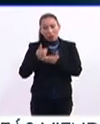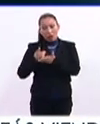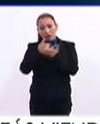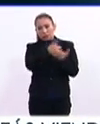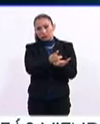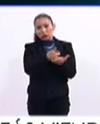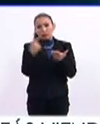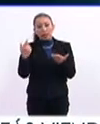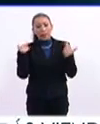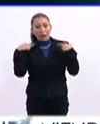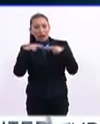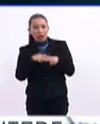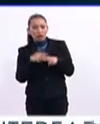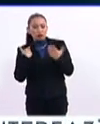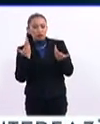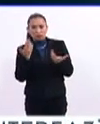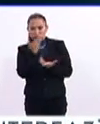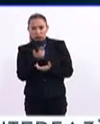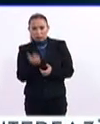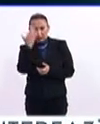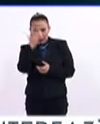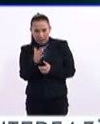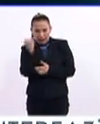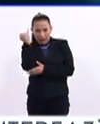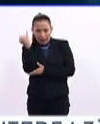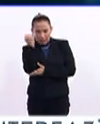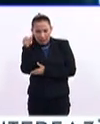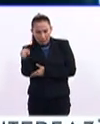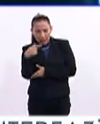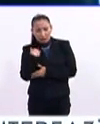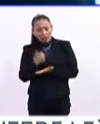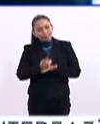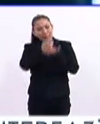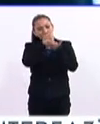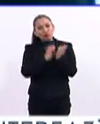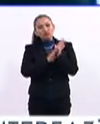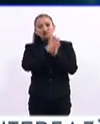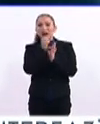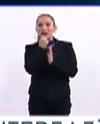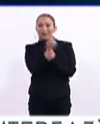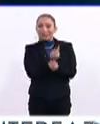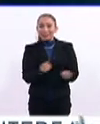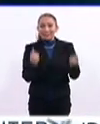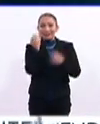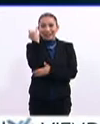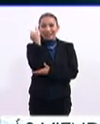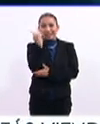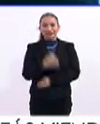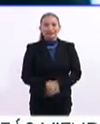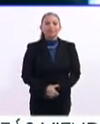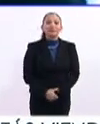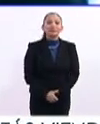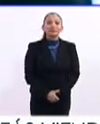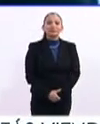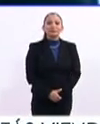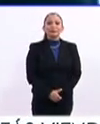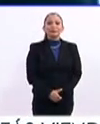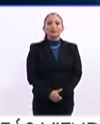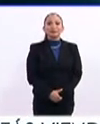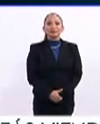ayuda de los docentes capacitados en el nivel, pues sacan adelante a los pequeños niños preescolares. Claro,